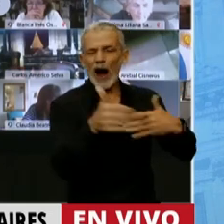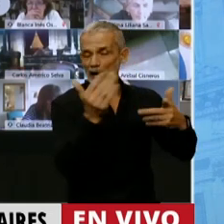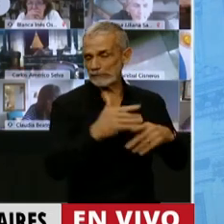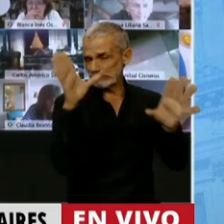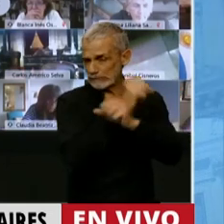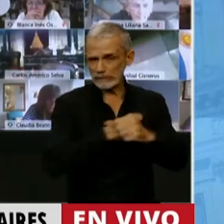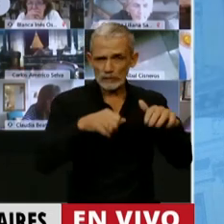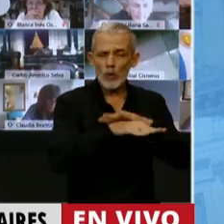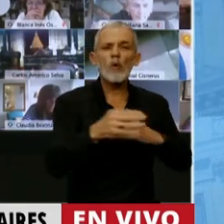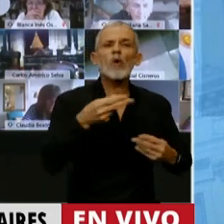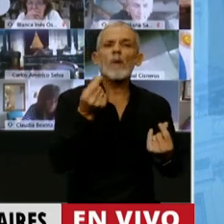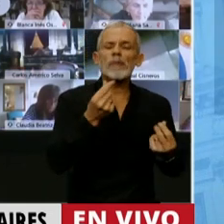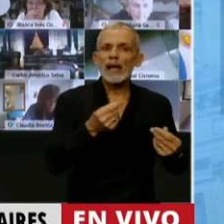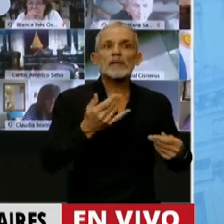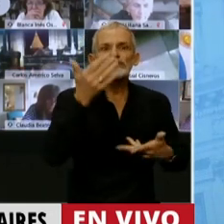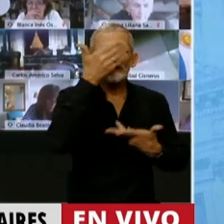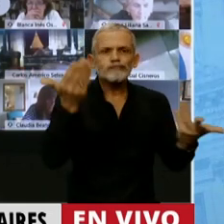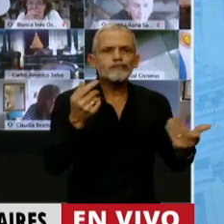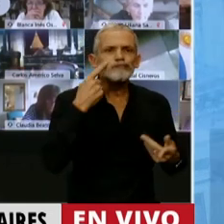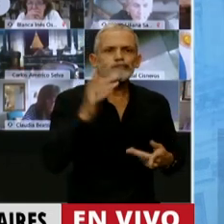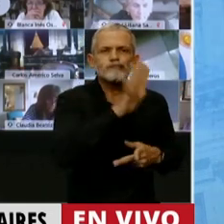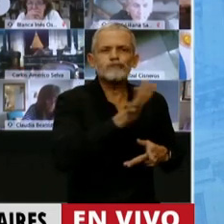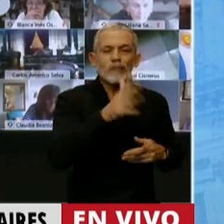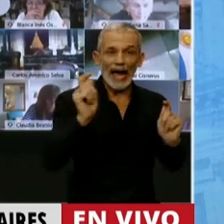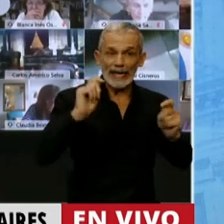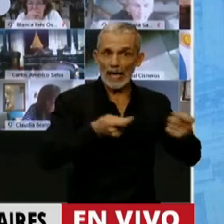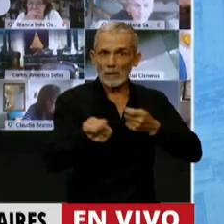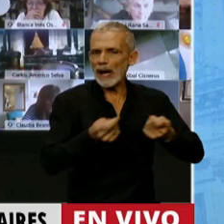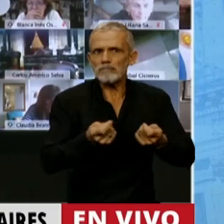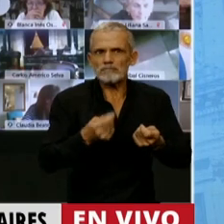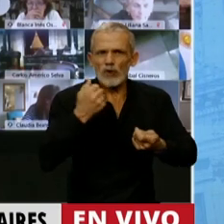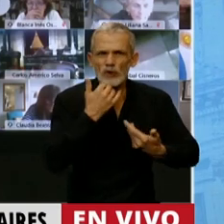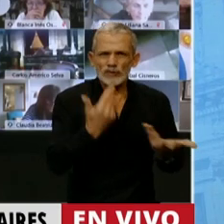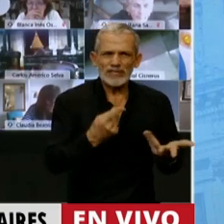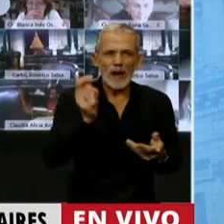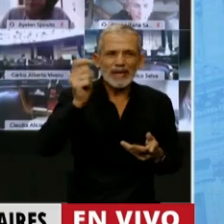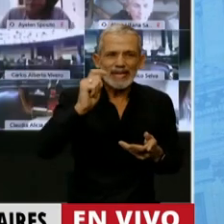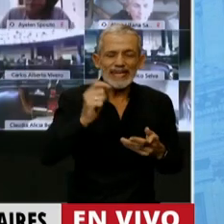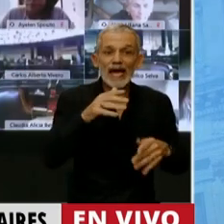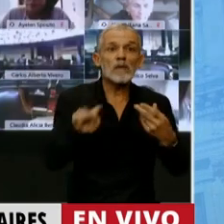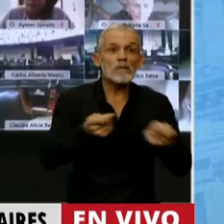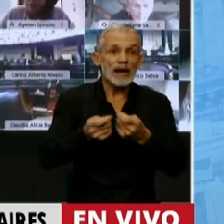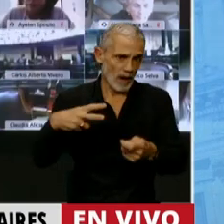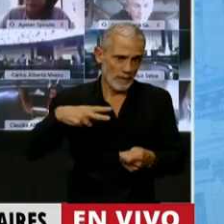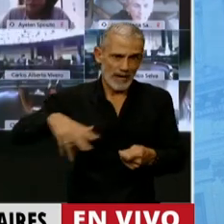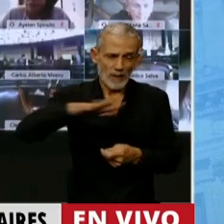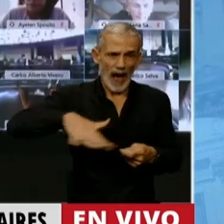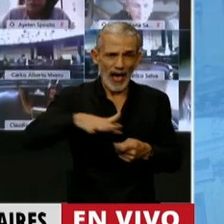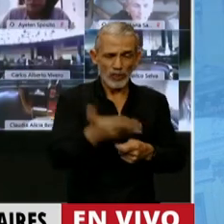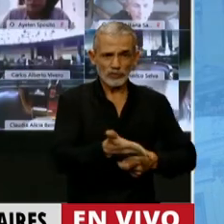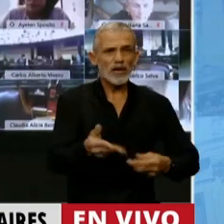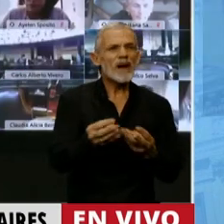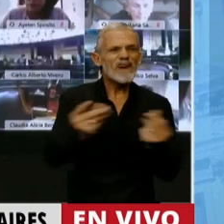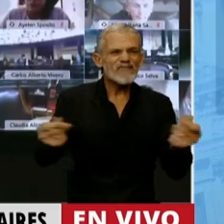negras, administrados, vaya uno a saber por quién, y encima con la mano de un montón de privados. Y para